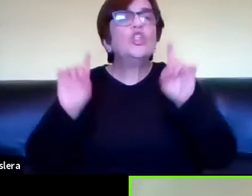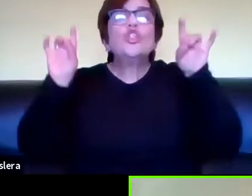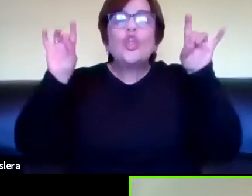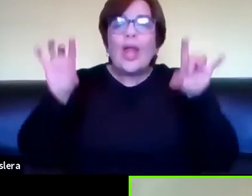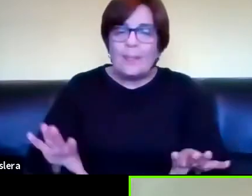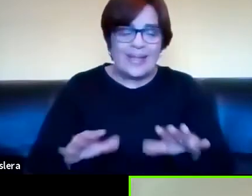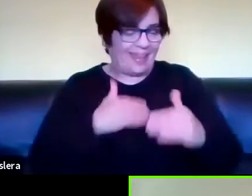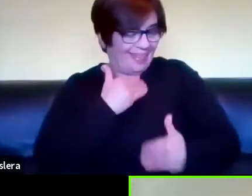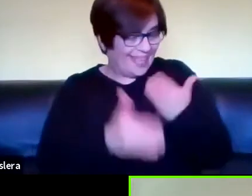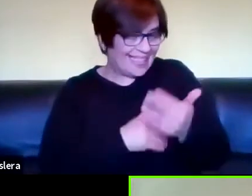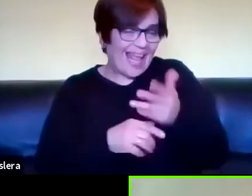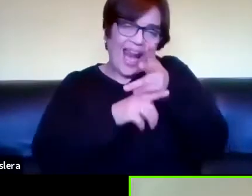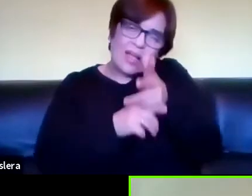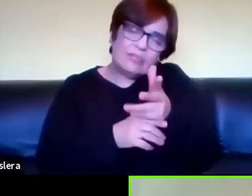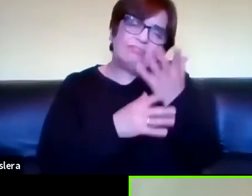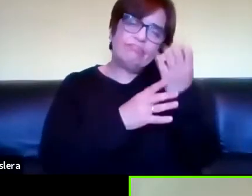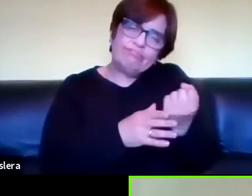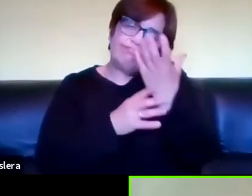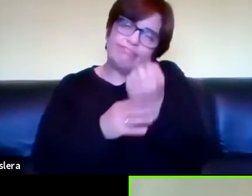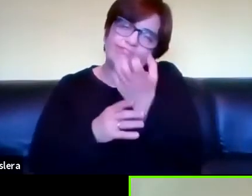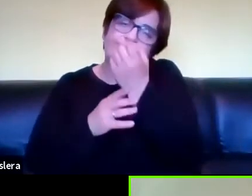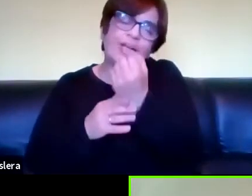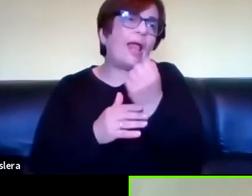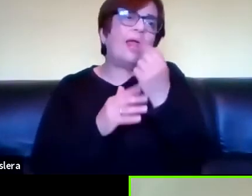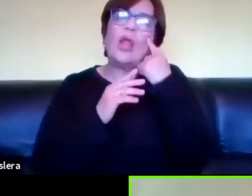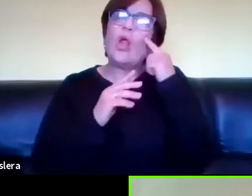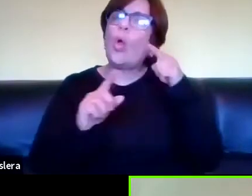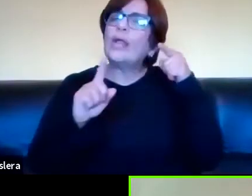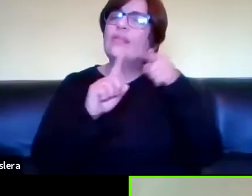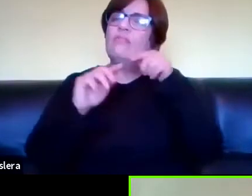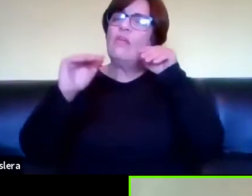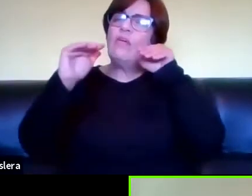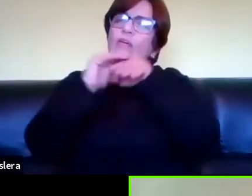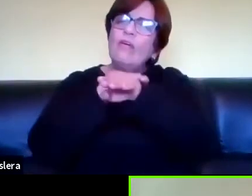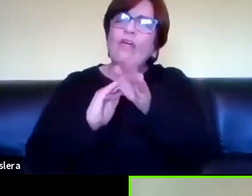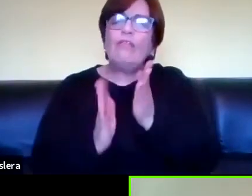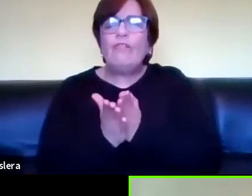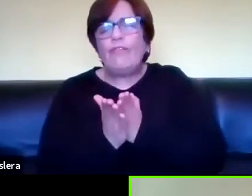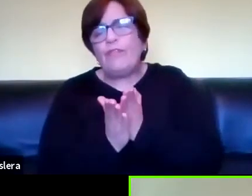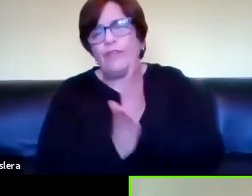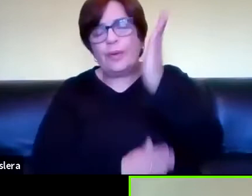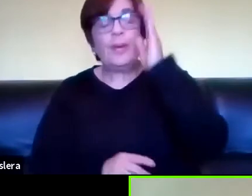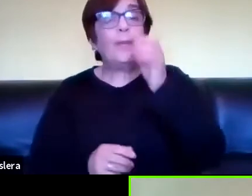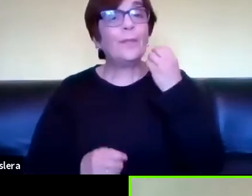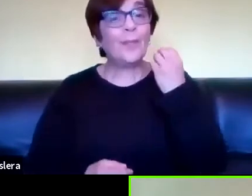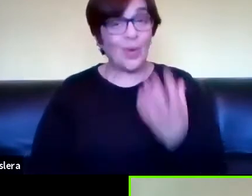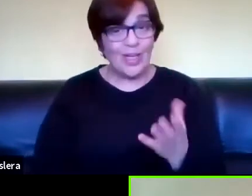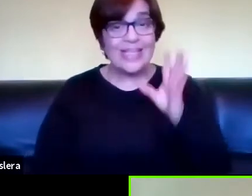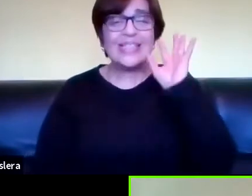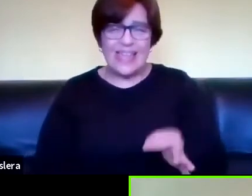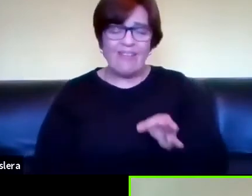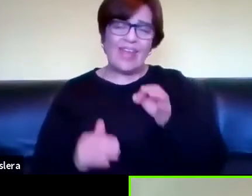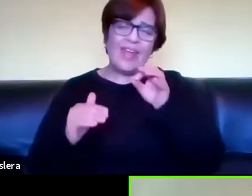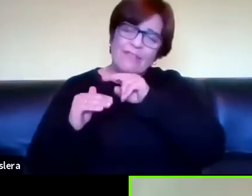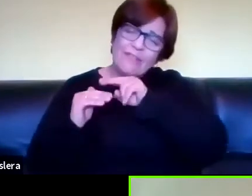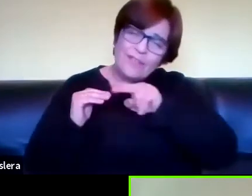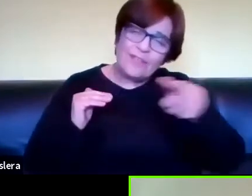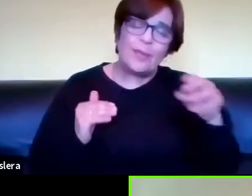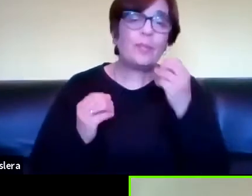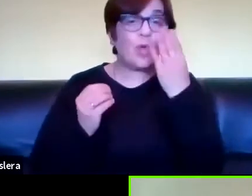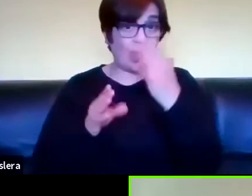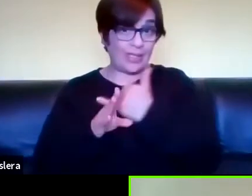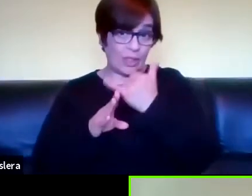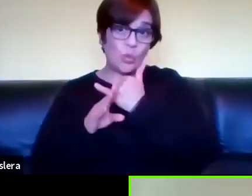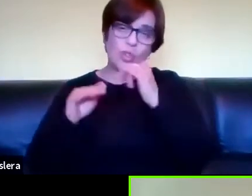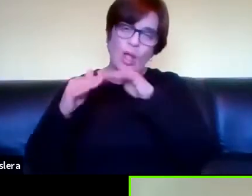generamos textos sino generamos textos para que perduren ¿y por qué sabemos que van a perdurar? porque hay instituciones